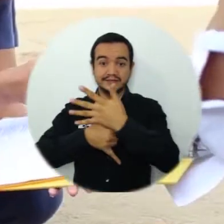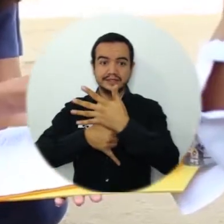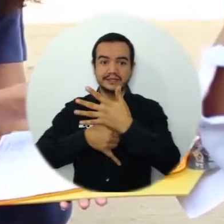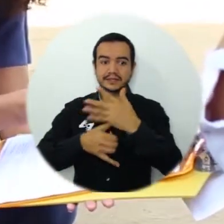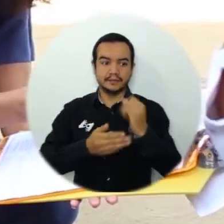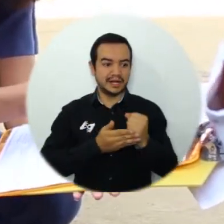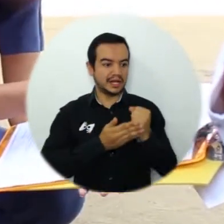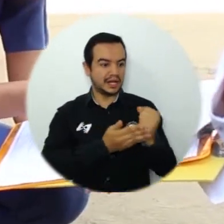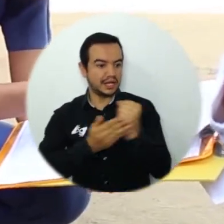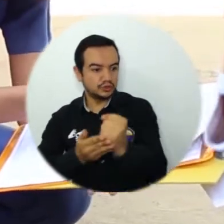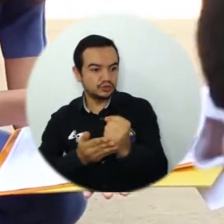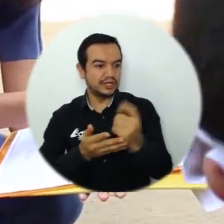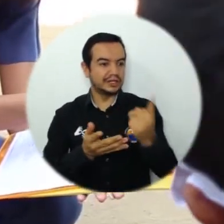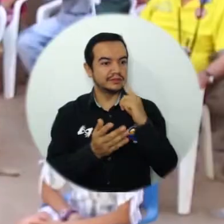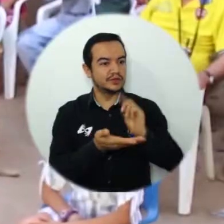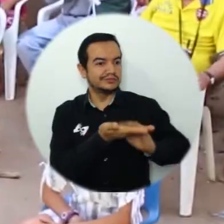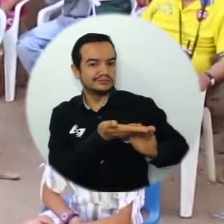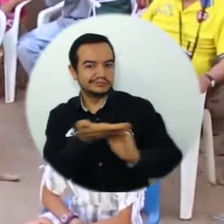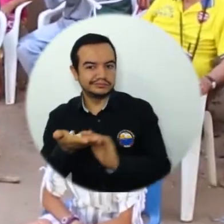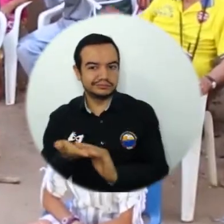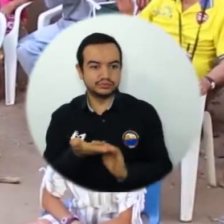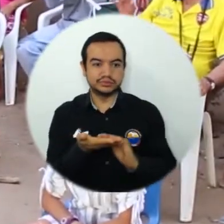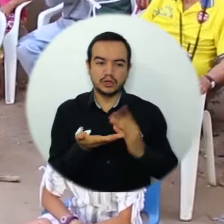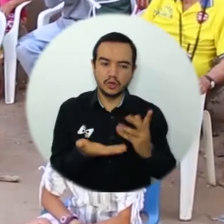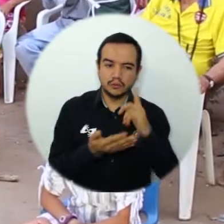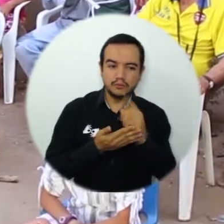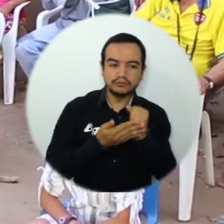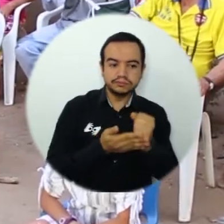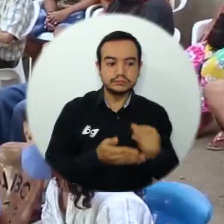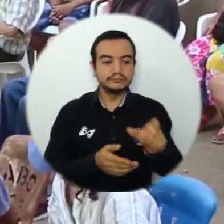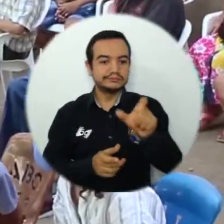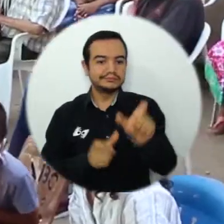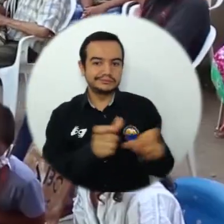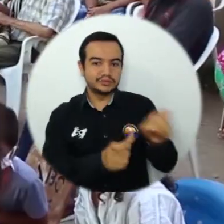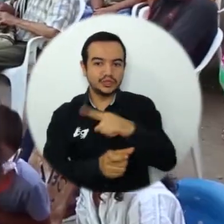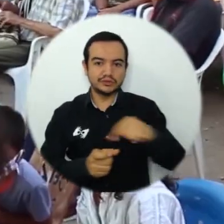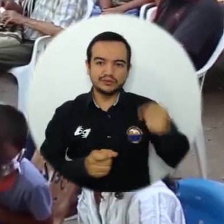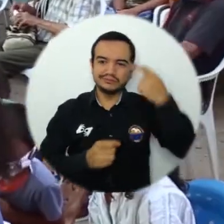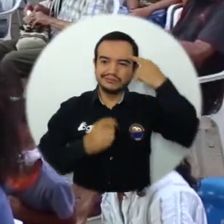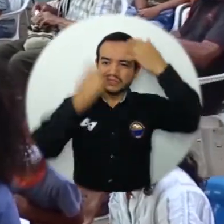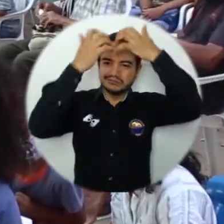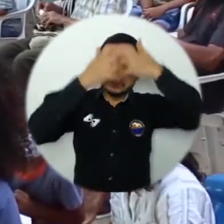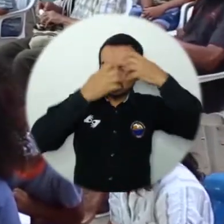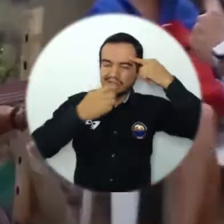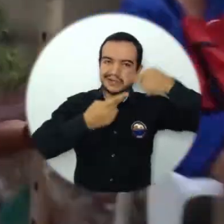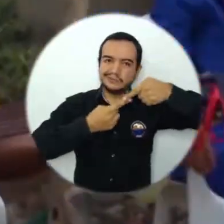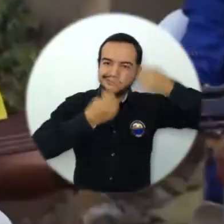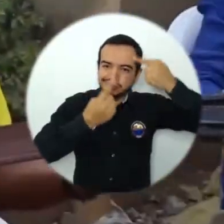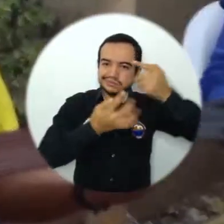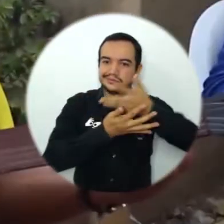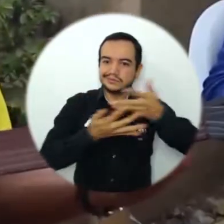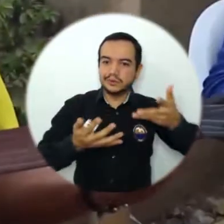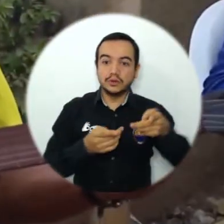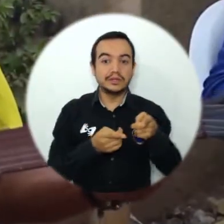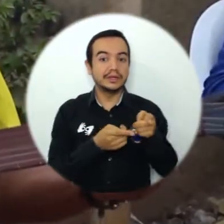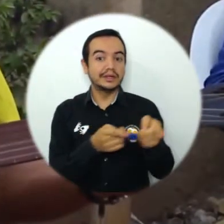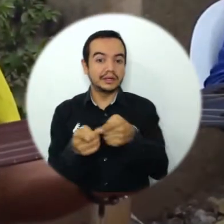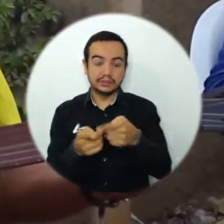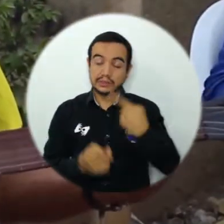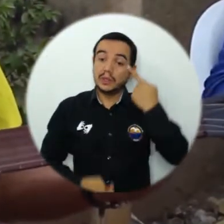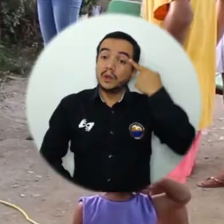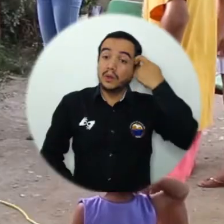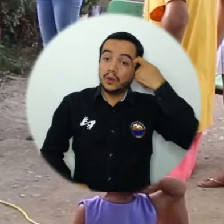prevención y tratamiento en la medida en que sea posible de los problemas y trastornos mentales es un